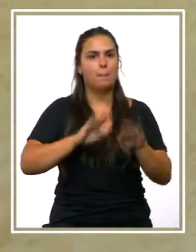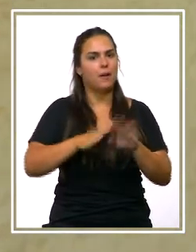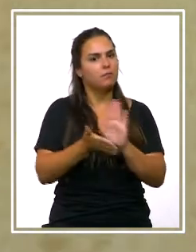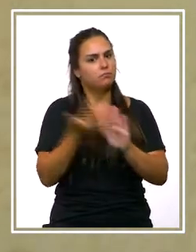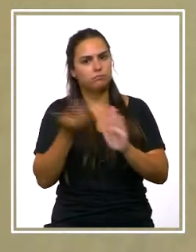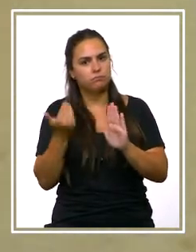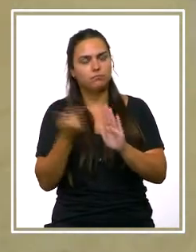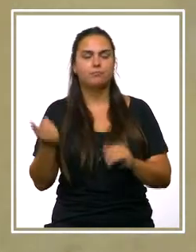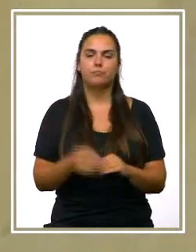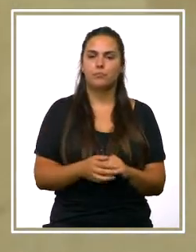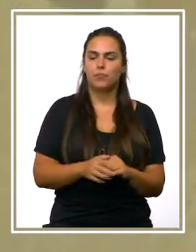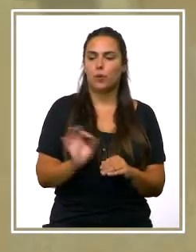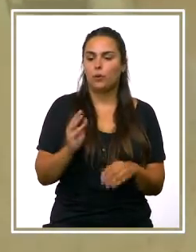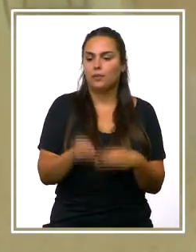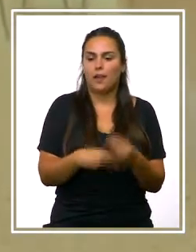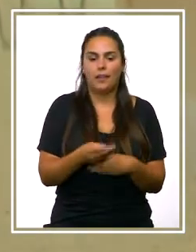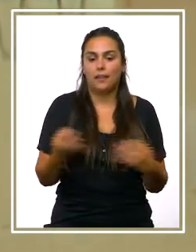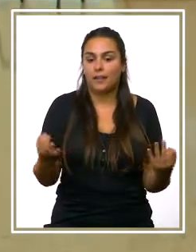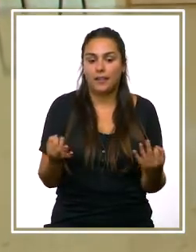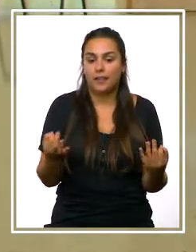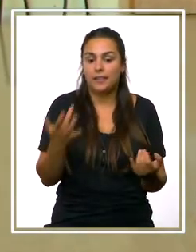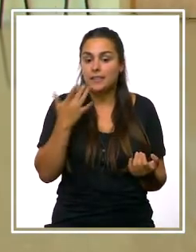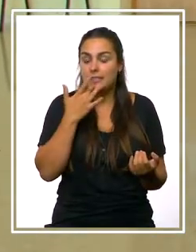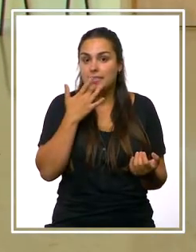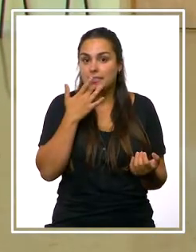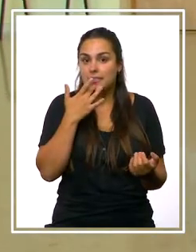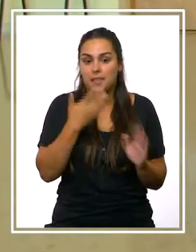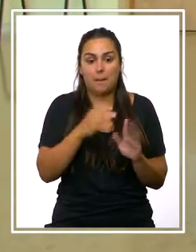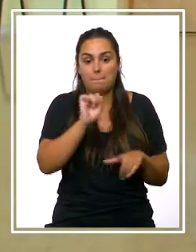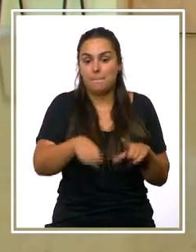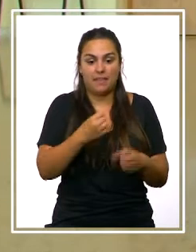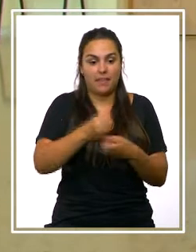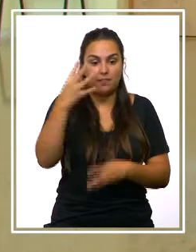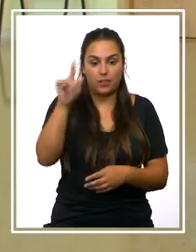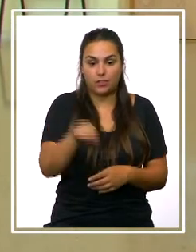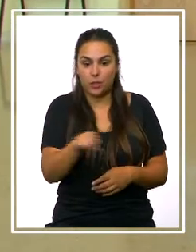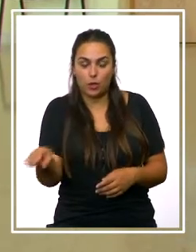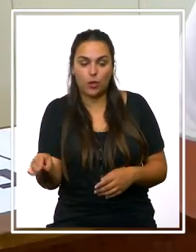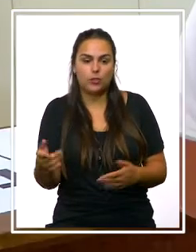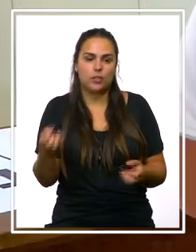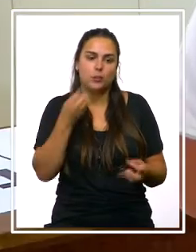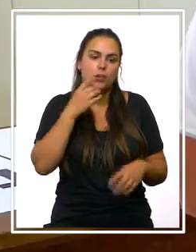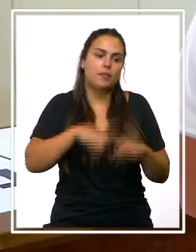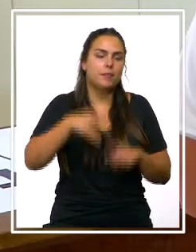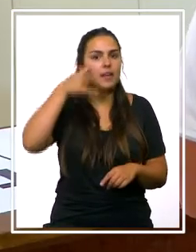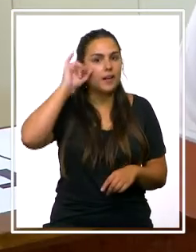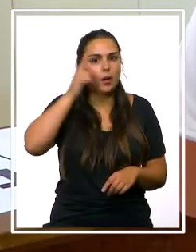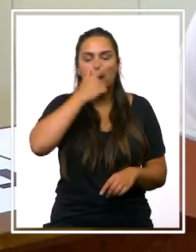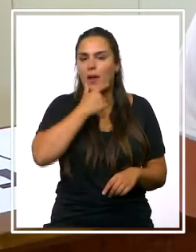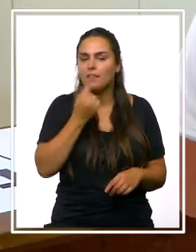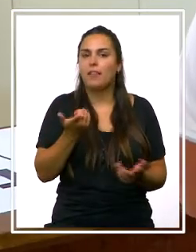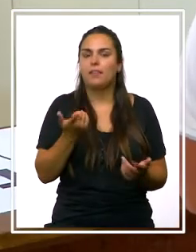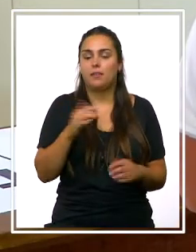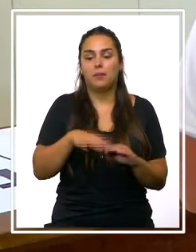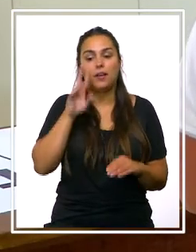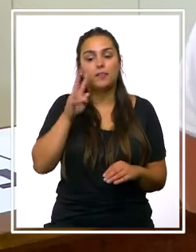evacuación, de qué tenemos que hacer si tenemos que evacuar el edificio y después de los riesgos, que es más